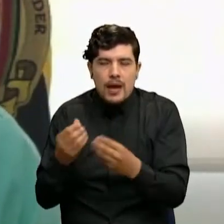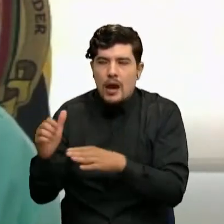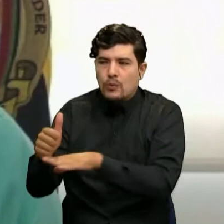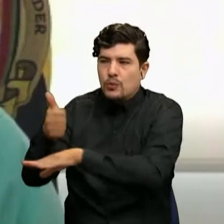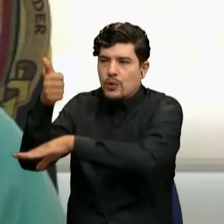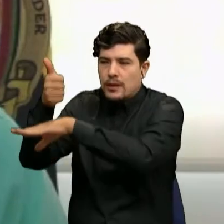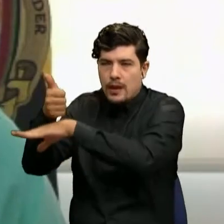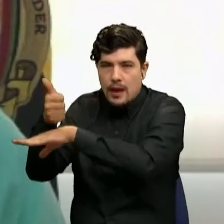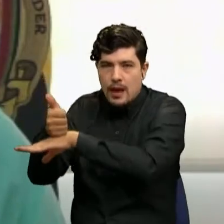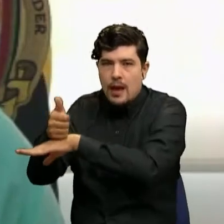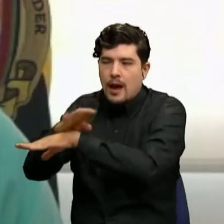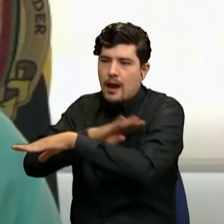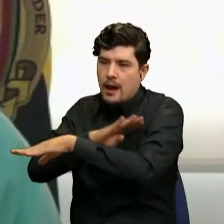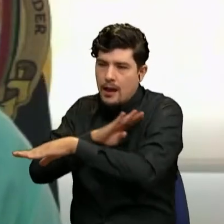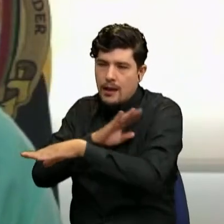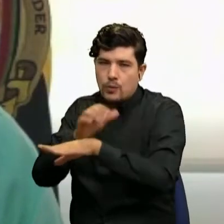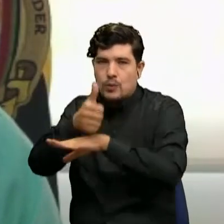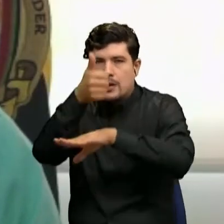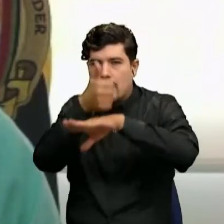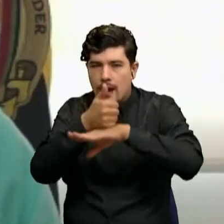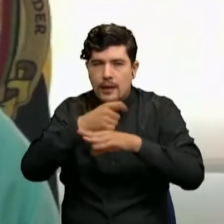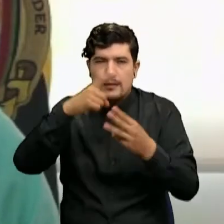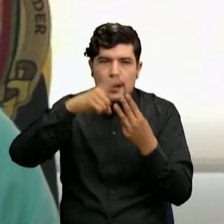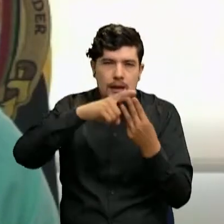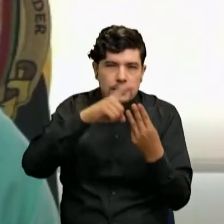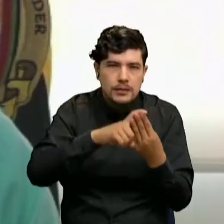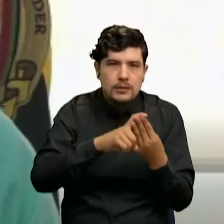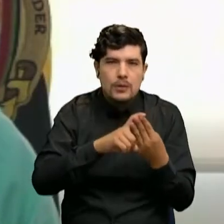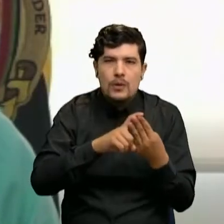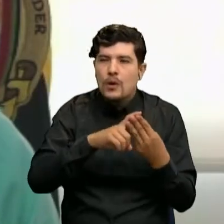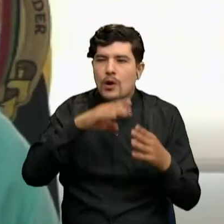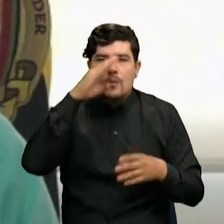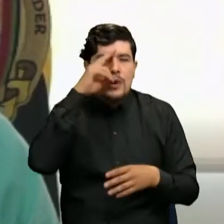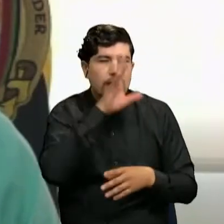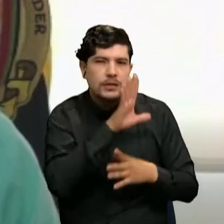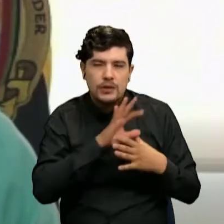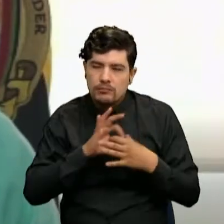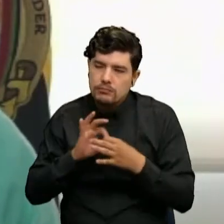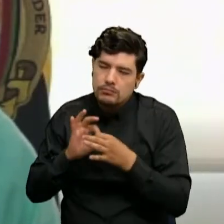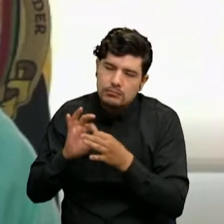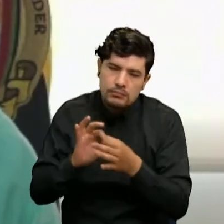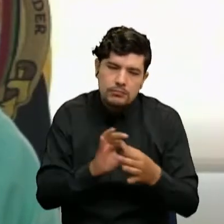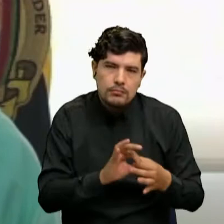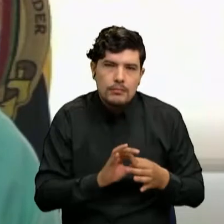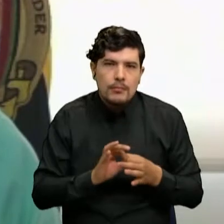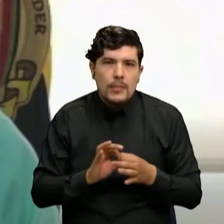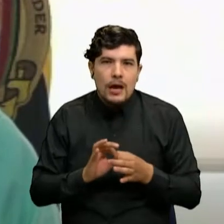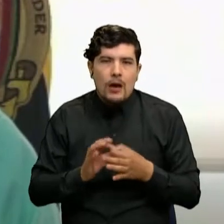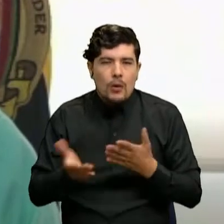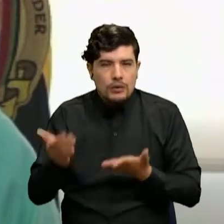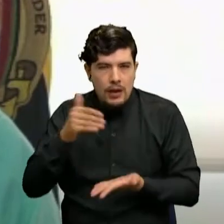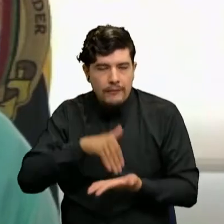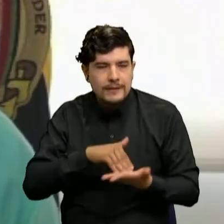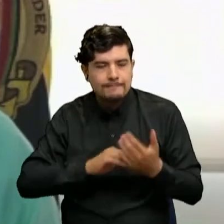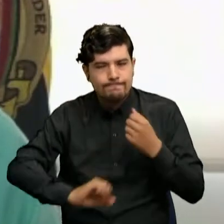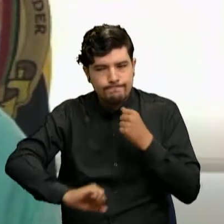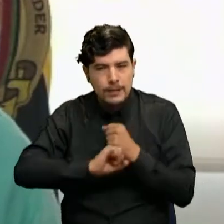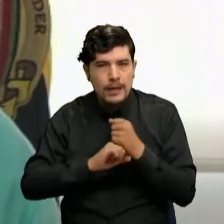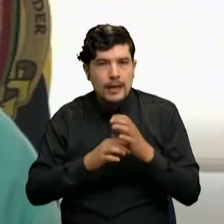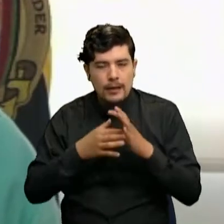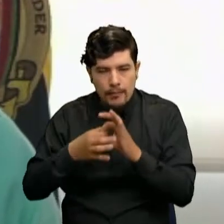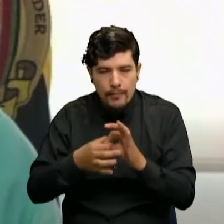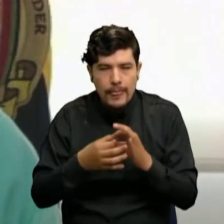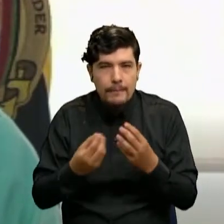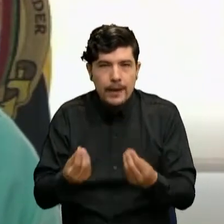autoridades de tránsito y nuestra fuerza pública una vez más contar con ellas para poder también tener puestos de control